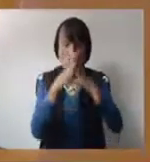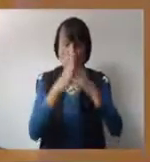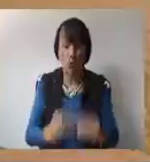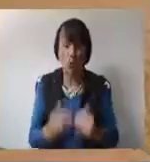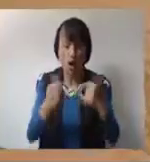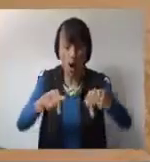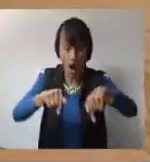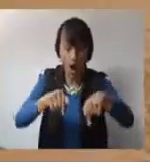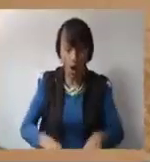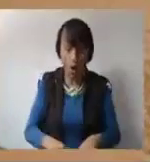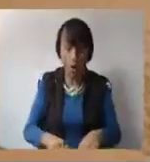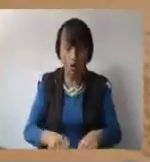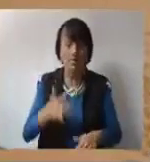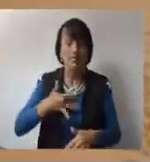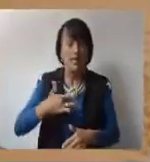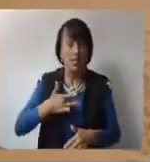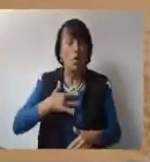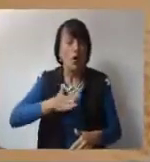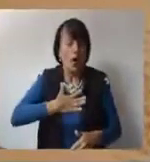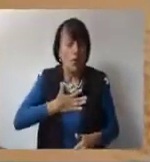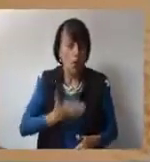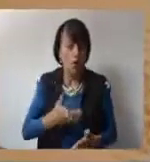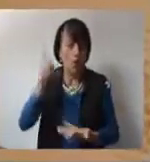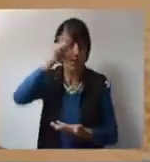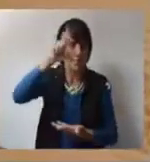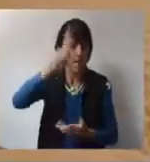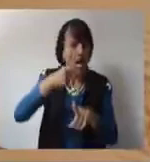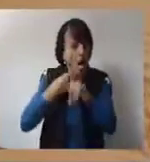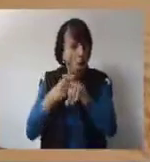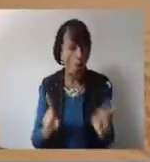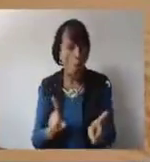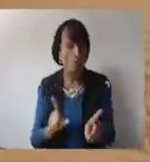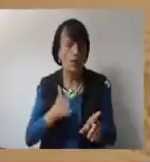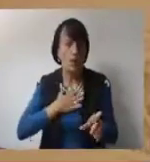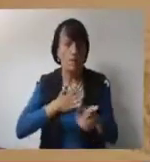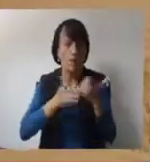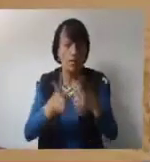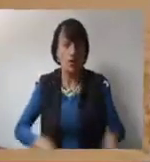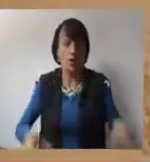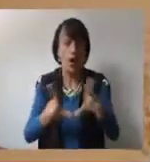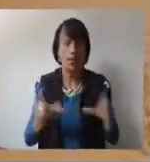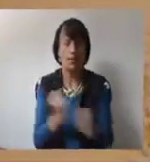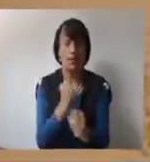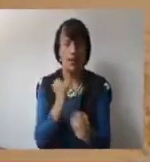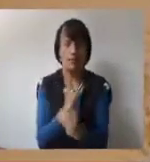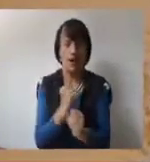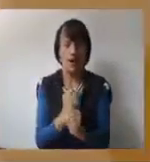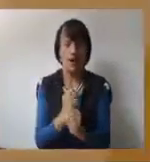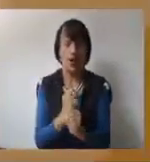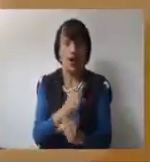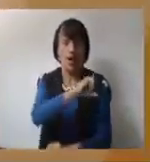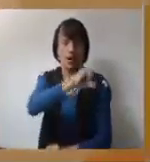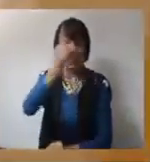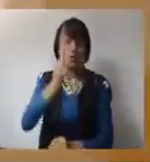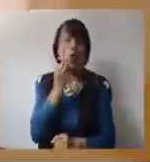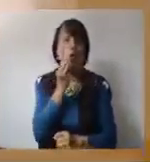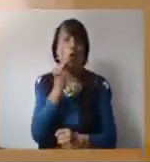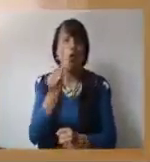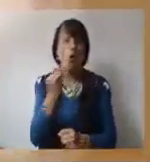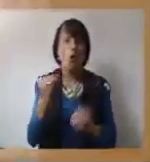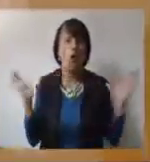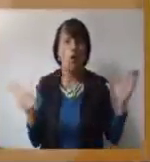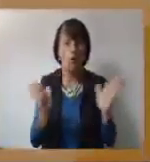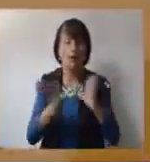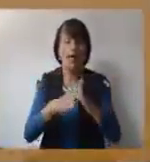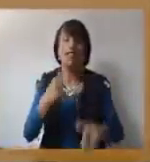adquirido, sin embargo, en este momento siento que puedo aplicarlo específicamente en mi área laboral. El director de